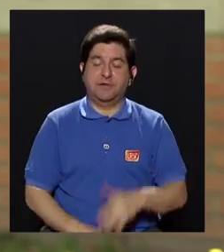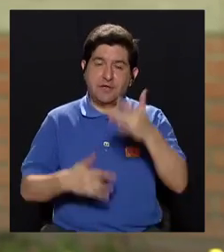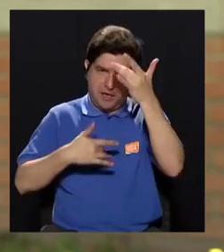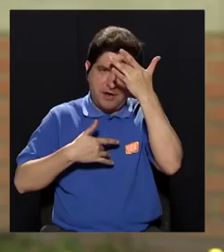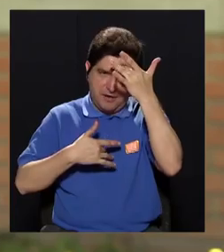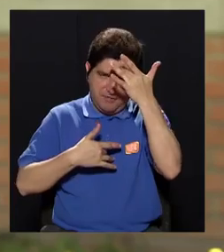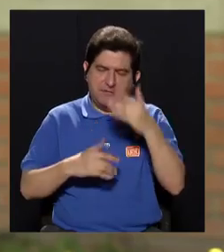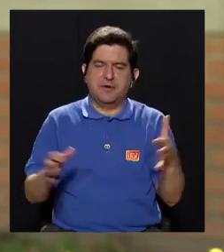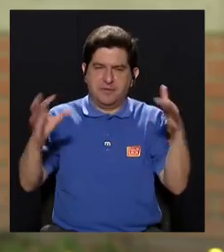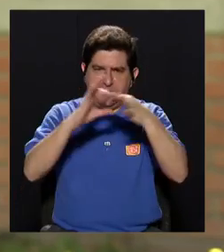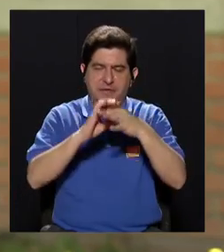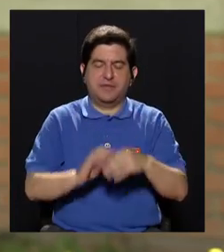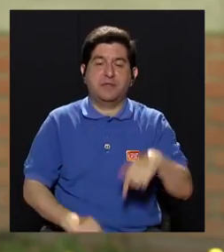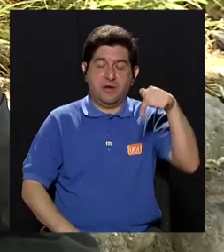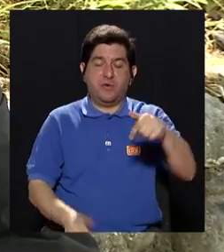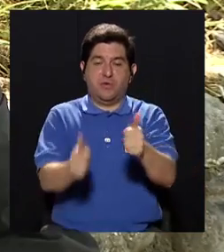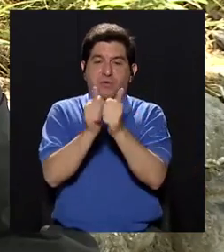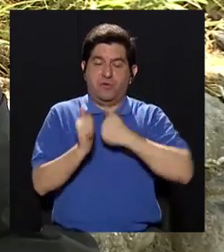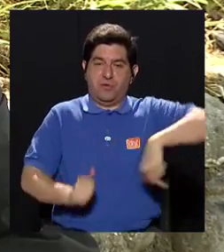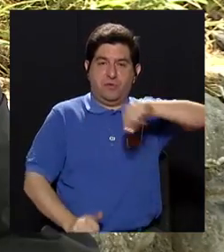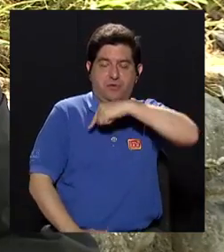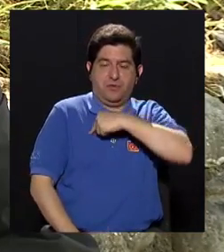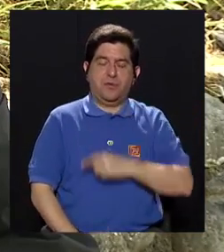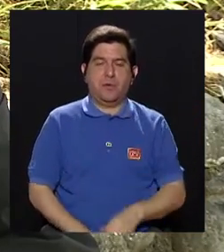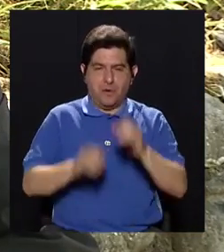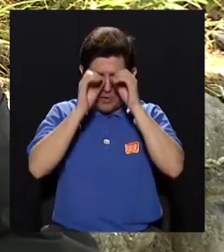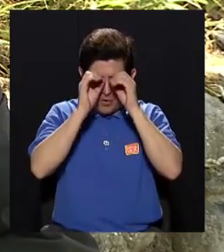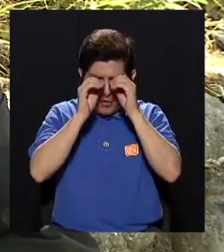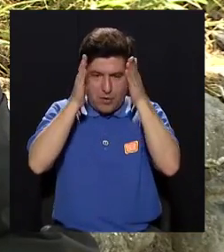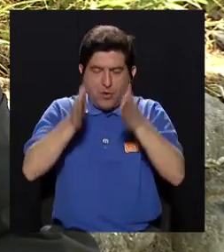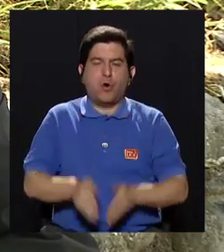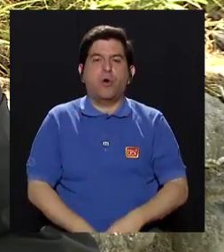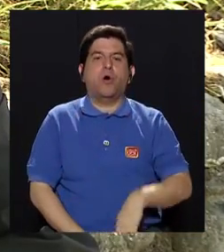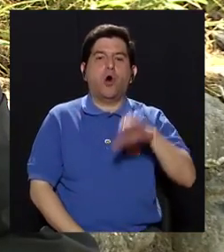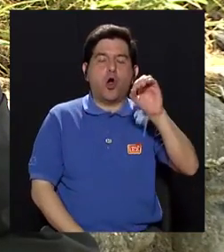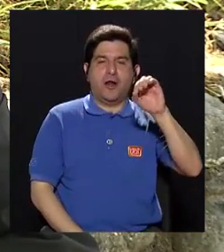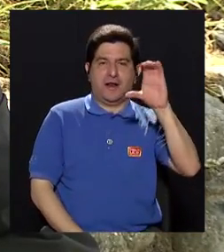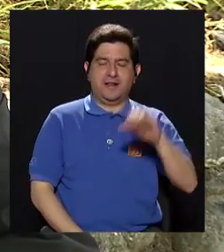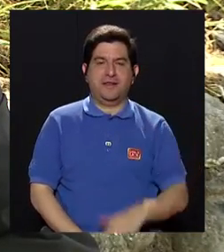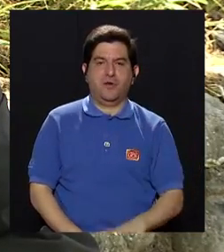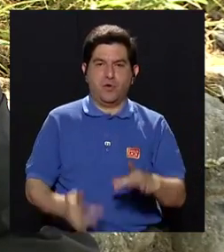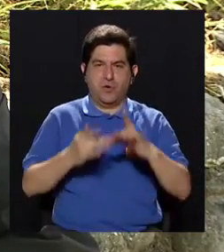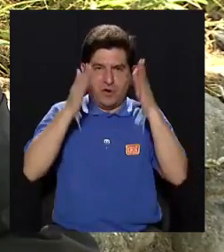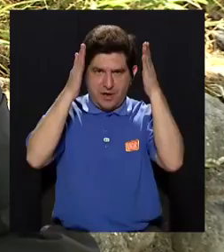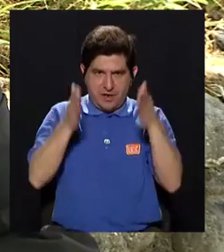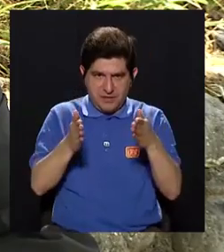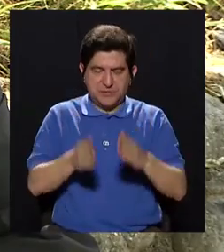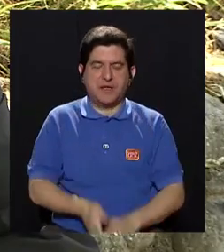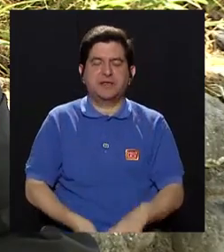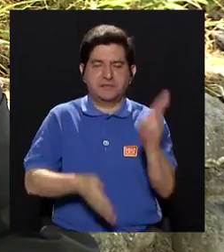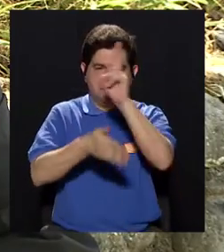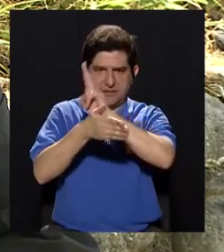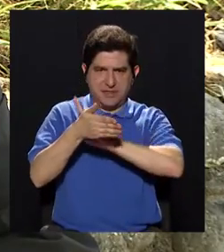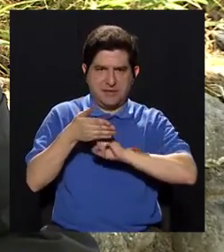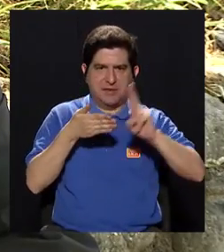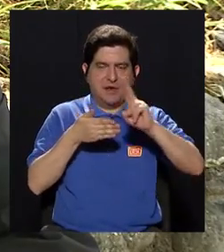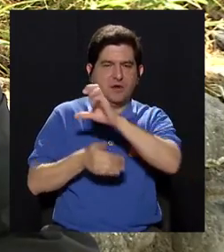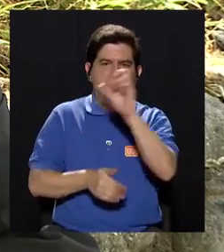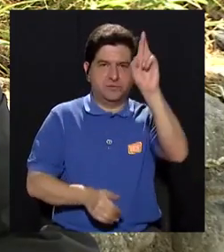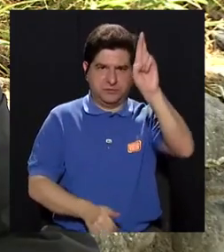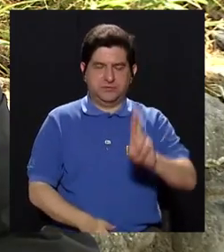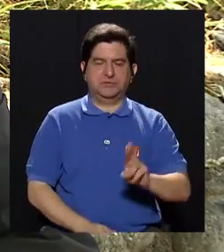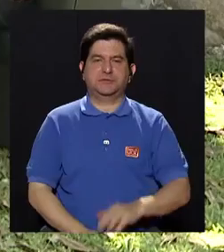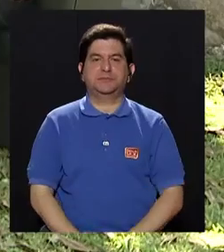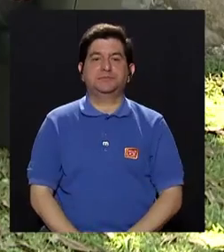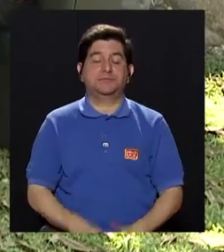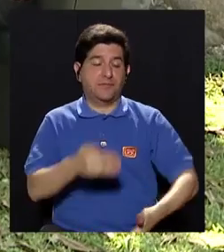esto nos acompaña el microbiólogo Álgel Calderón, quien es especialista en entomología de la Universidad de Costa